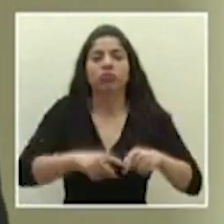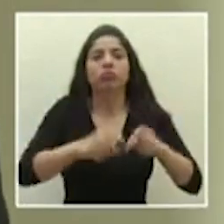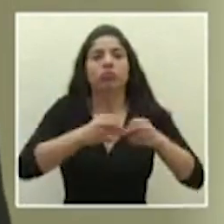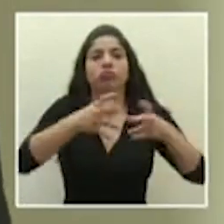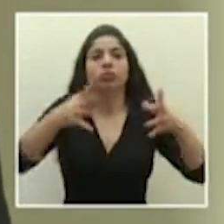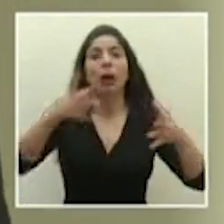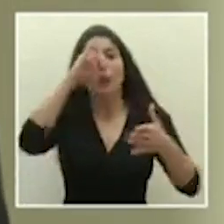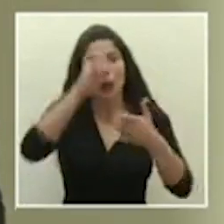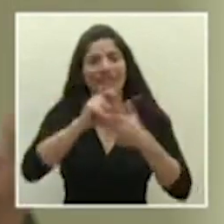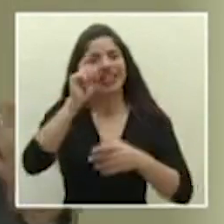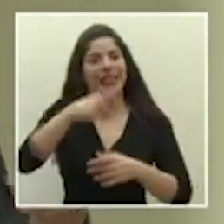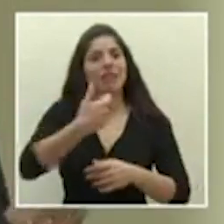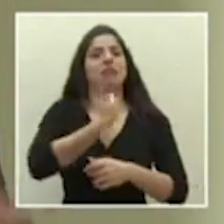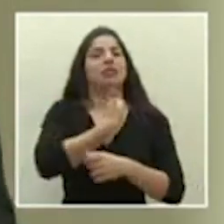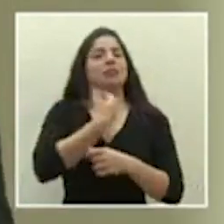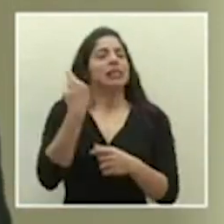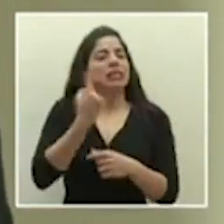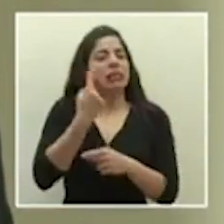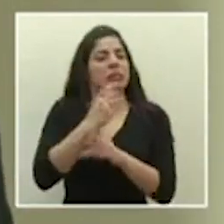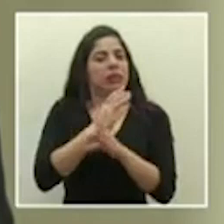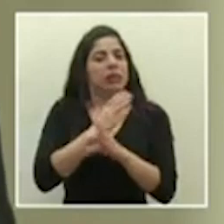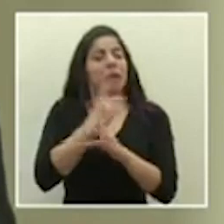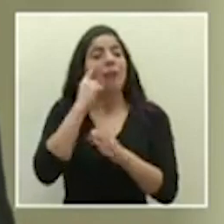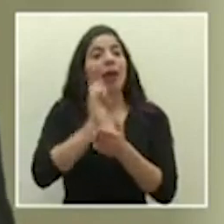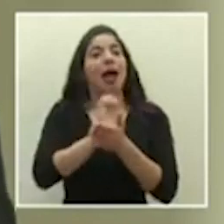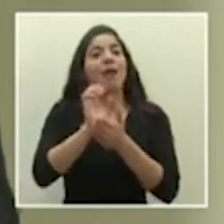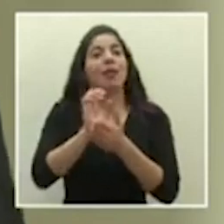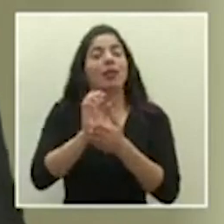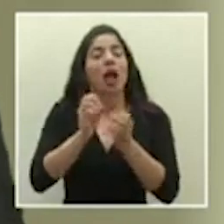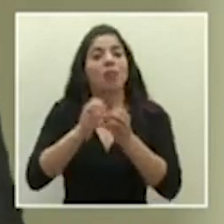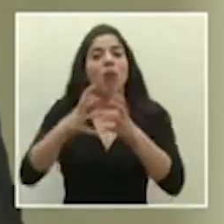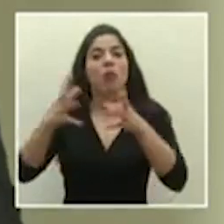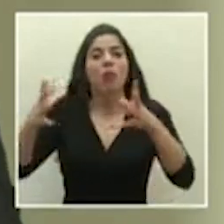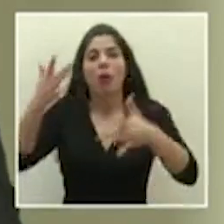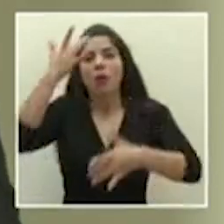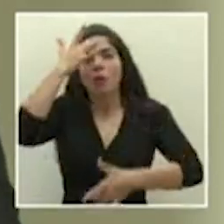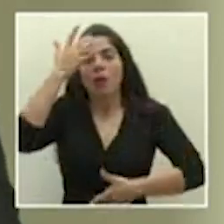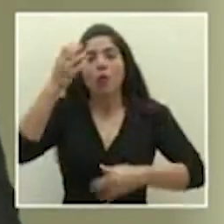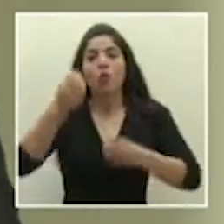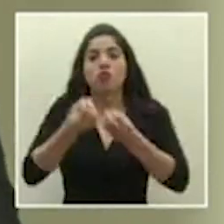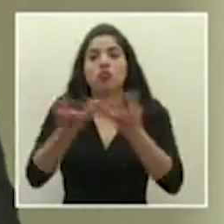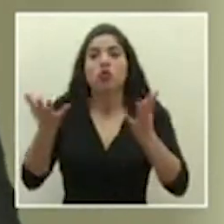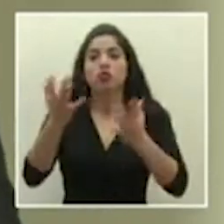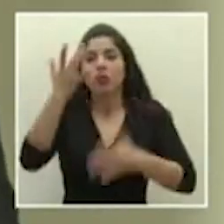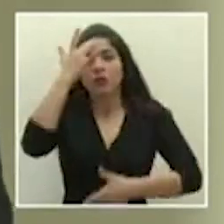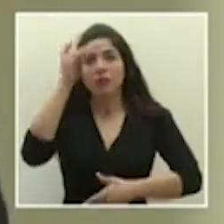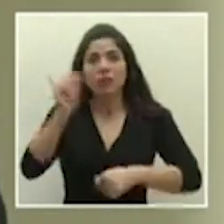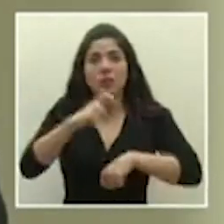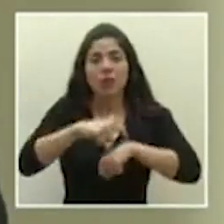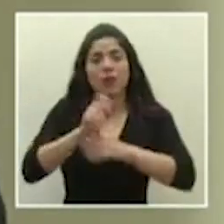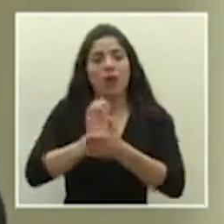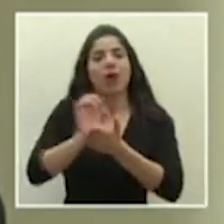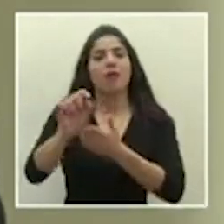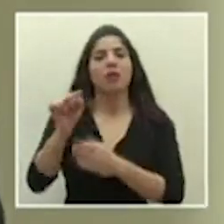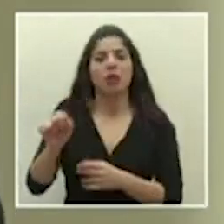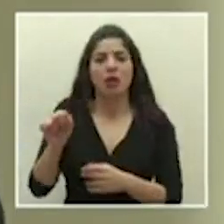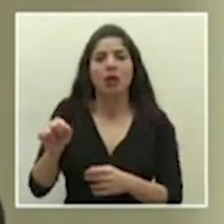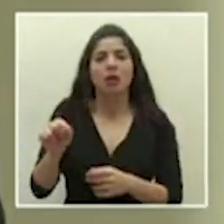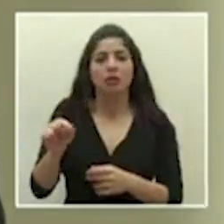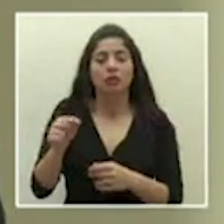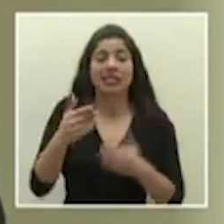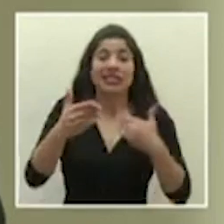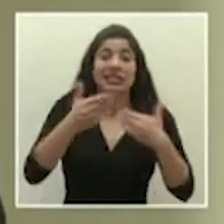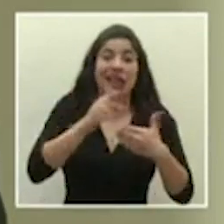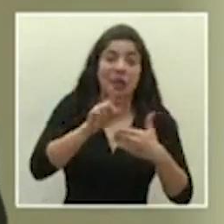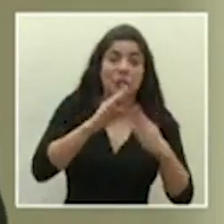que uno tiene que cuidarse para evitar que existan casos repentinos, casos múltiples en cerca o